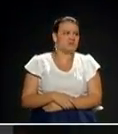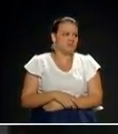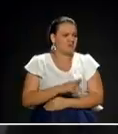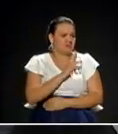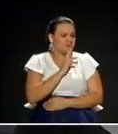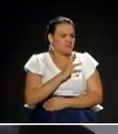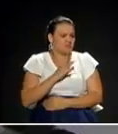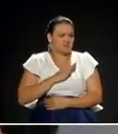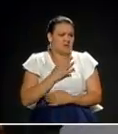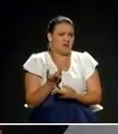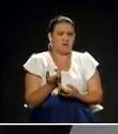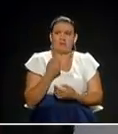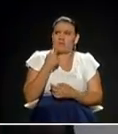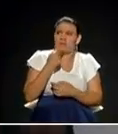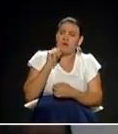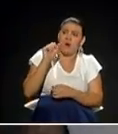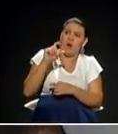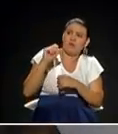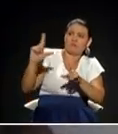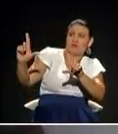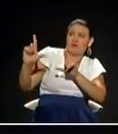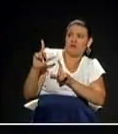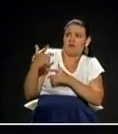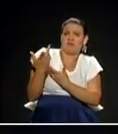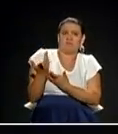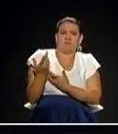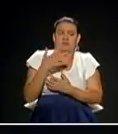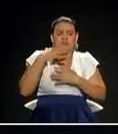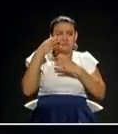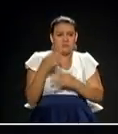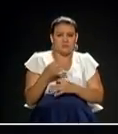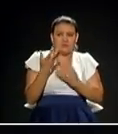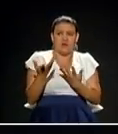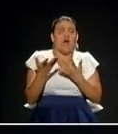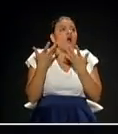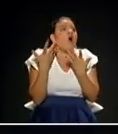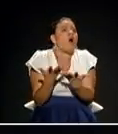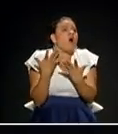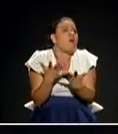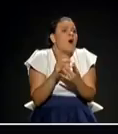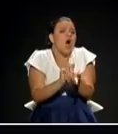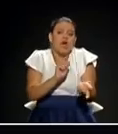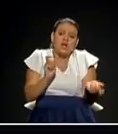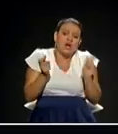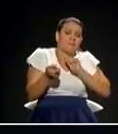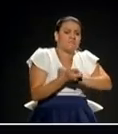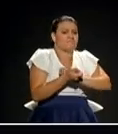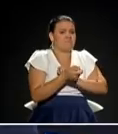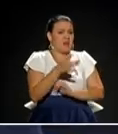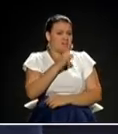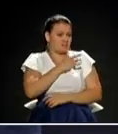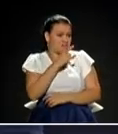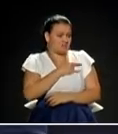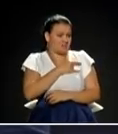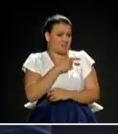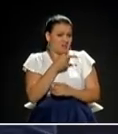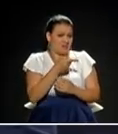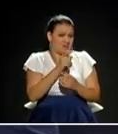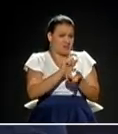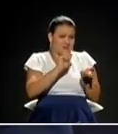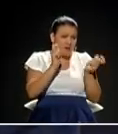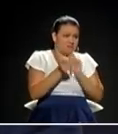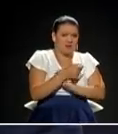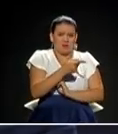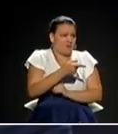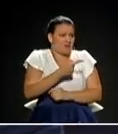me dijo. Me habló de once, me habló de que salían, pero no me dijo puntualmente cómo va a cambiar el currículo de las universidades de Medellín, que es lo que